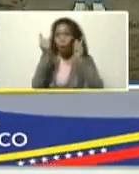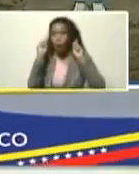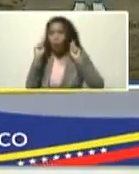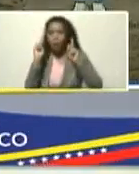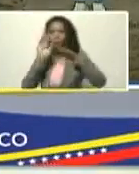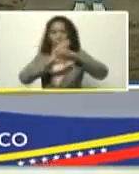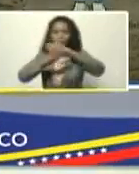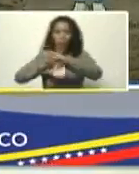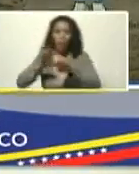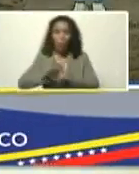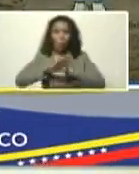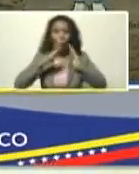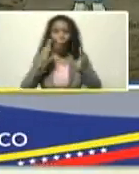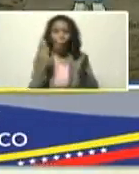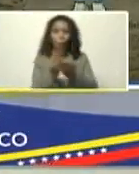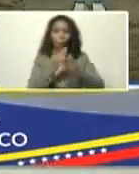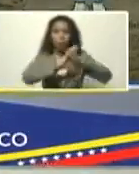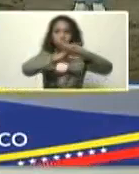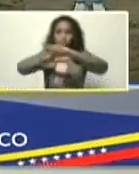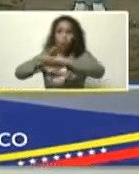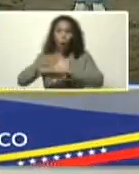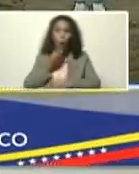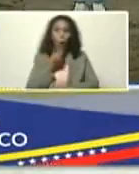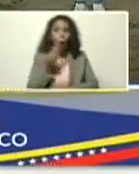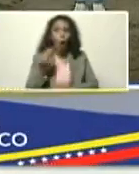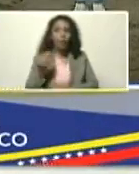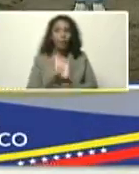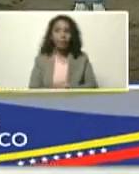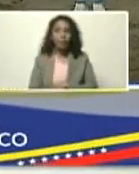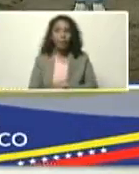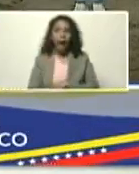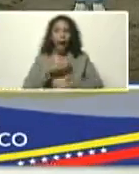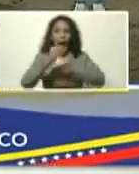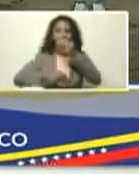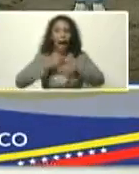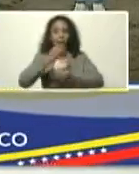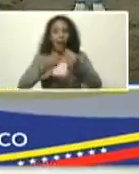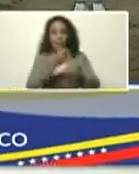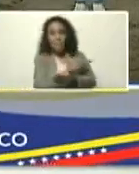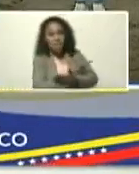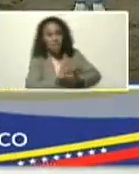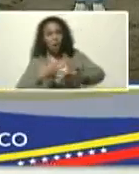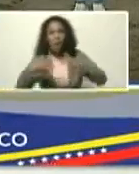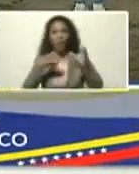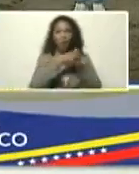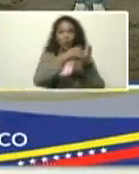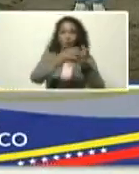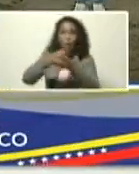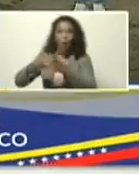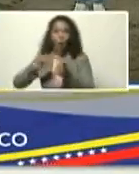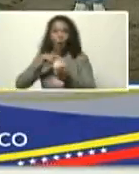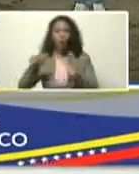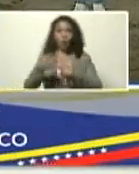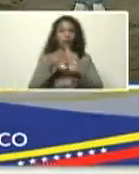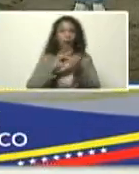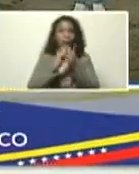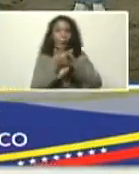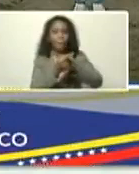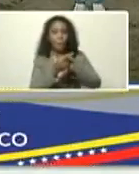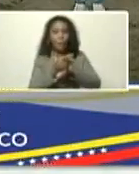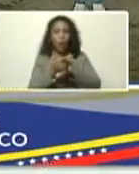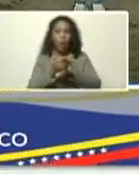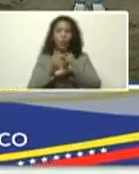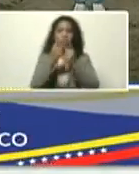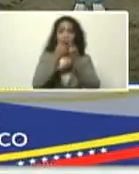llamamos al mundo, llamamos a la juventud, a crear, millones de brigadas, contra el cambio climático, para